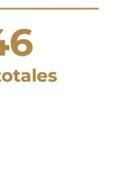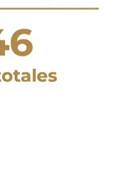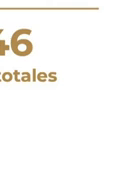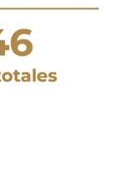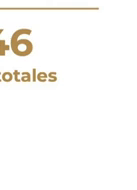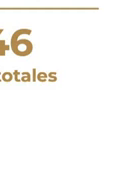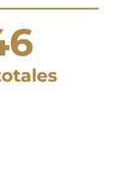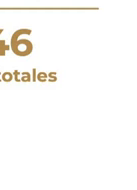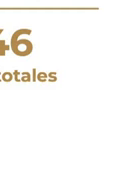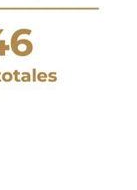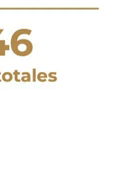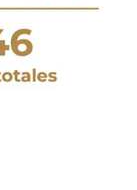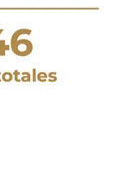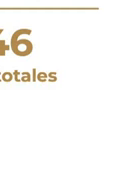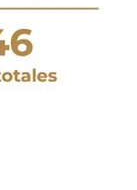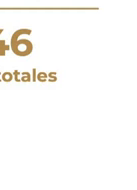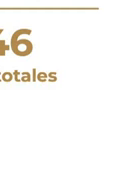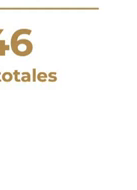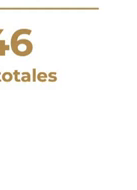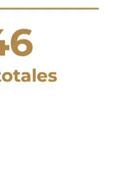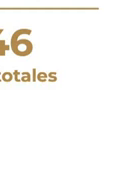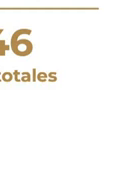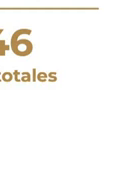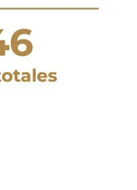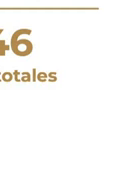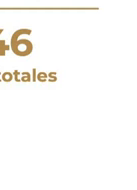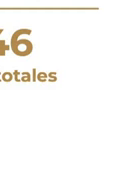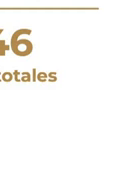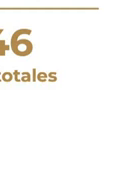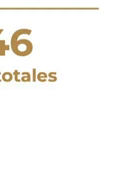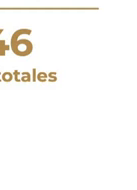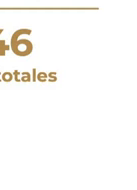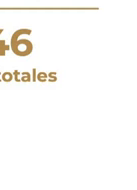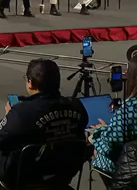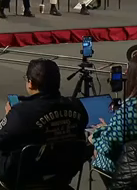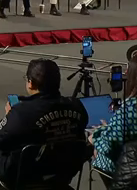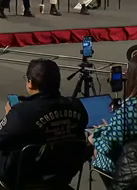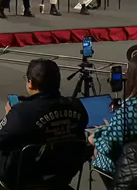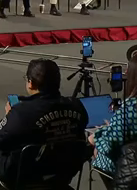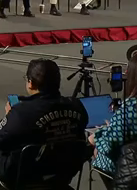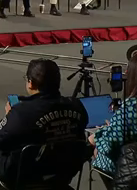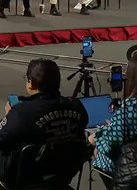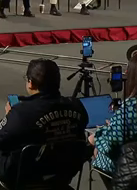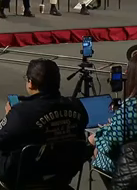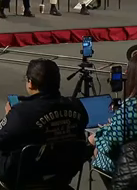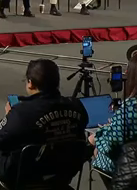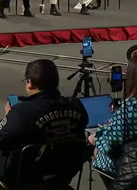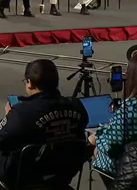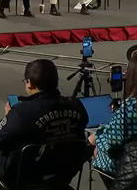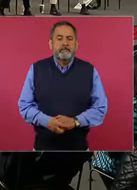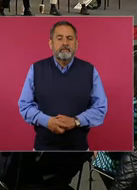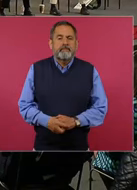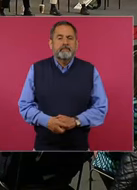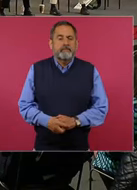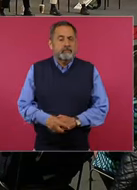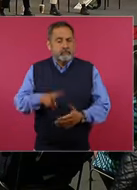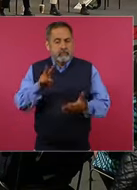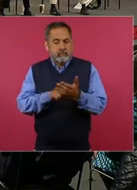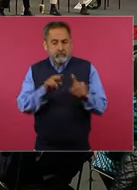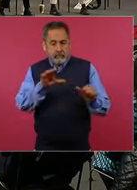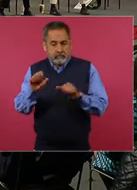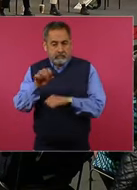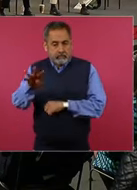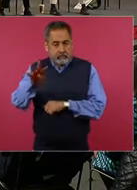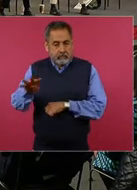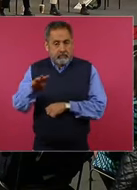en el primer y en el segundo nivel de atención. Y también una convocatoria nueva de dos mil 619 enfermeras